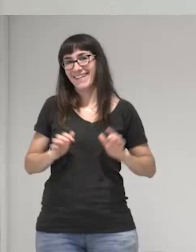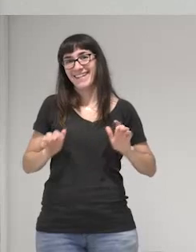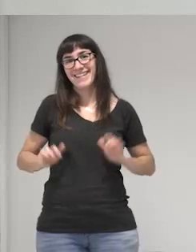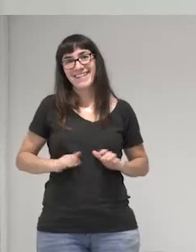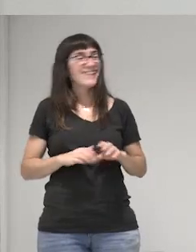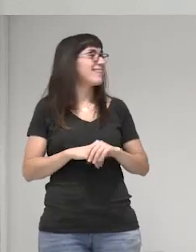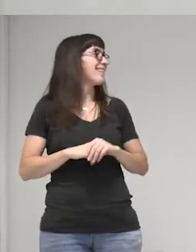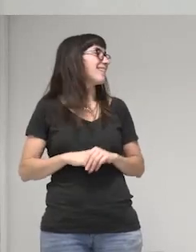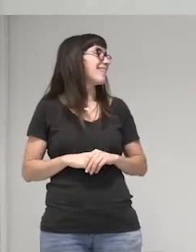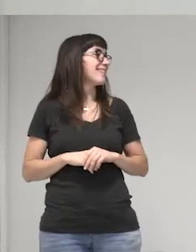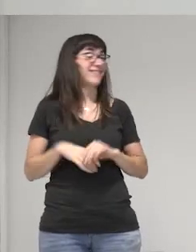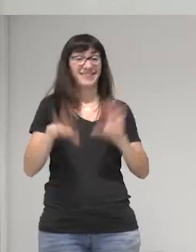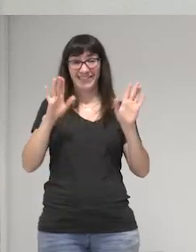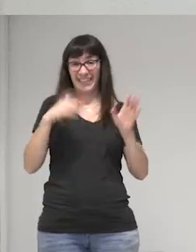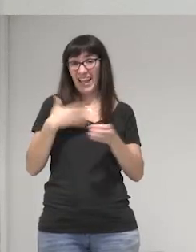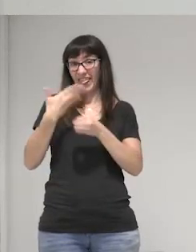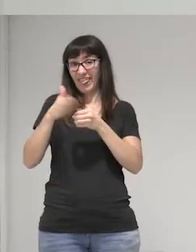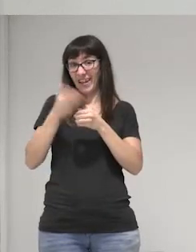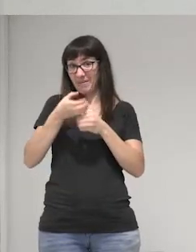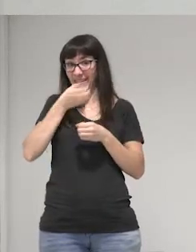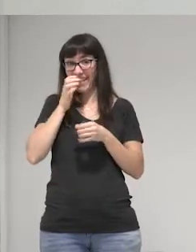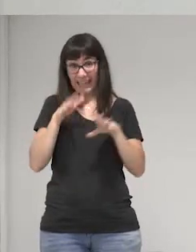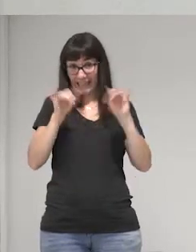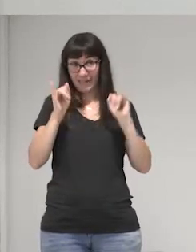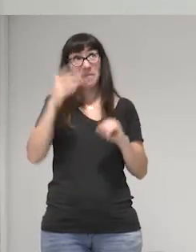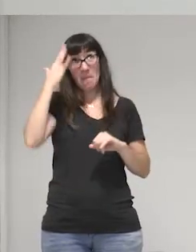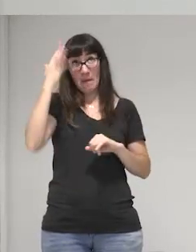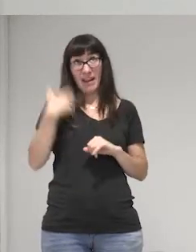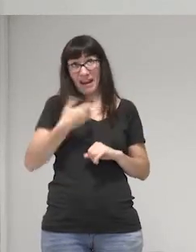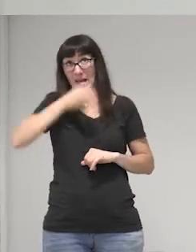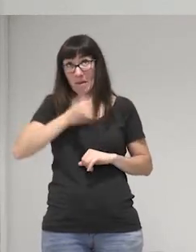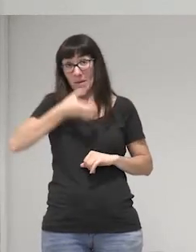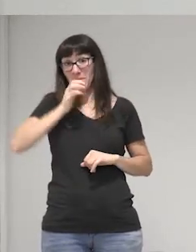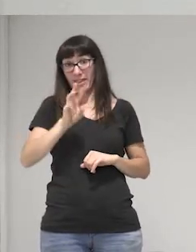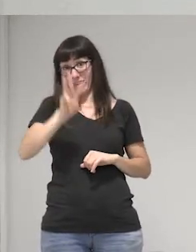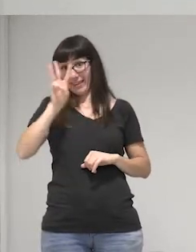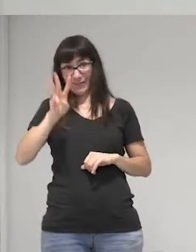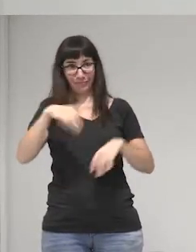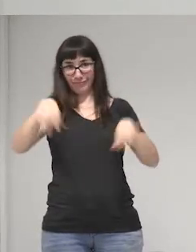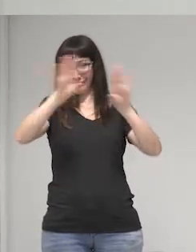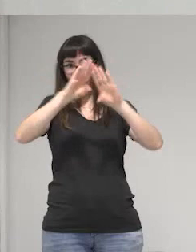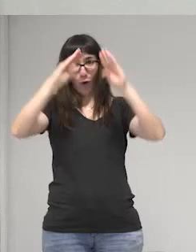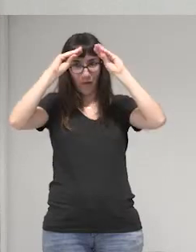y esto que no me he tomado una cerveza con tres olvídense